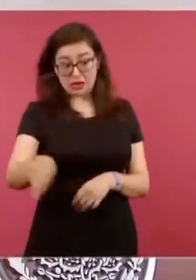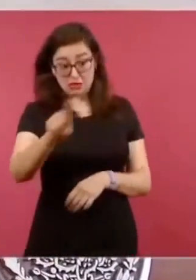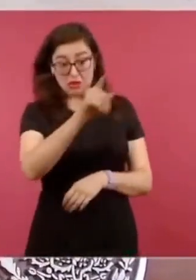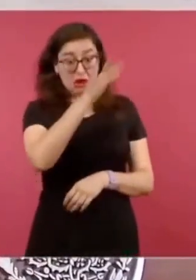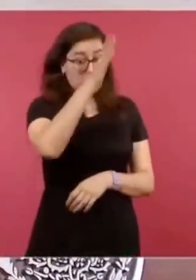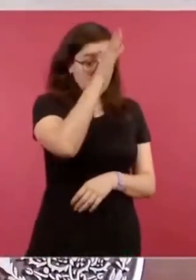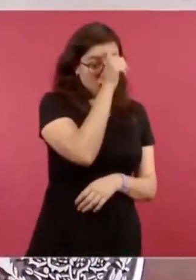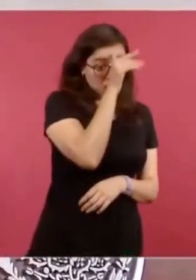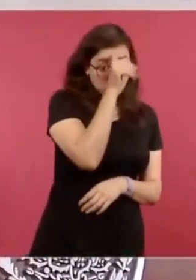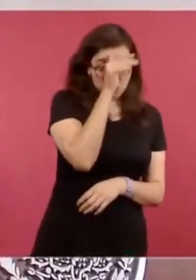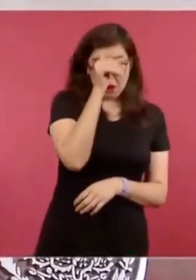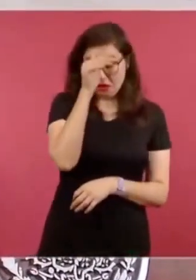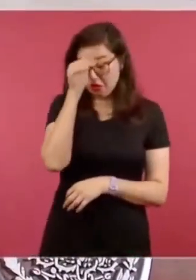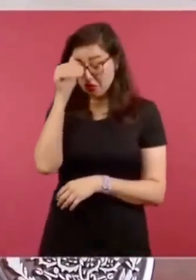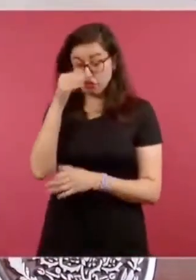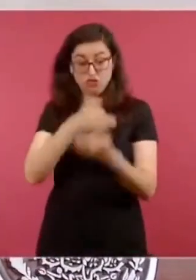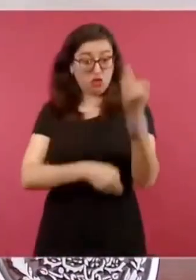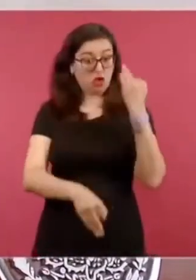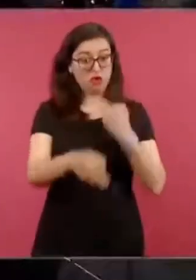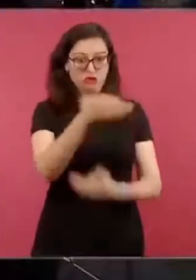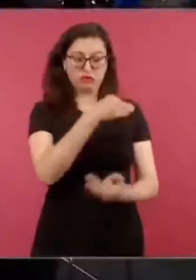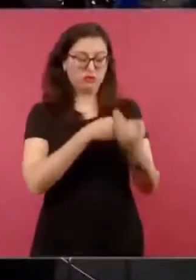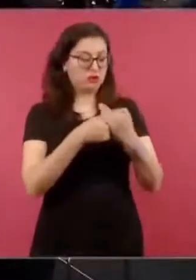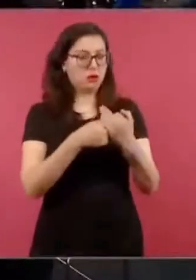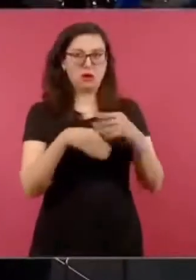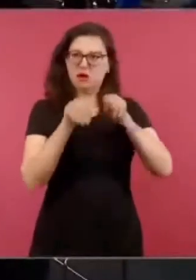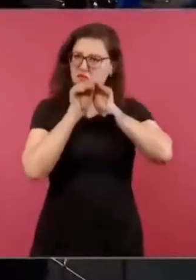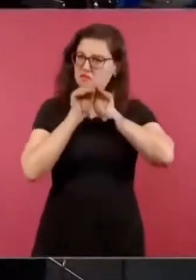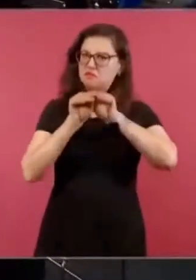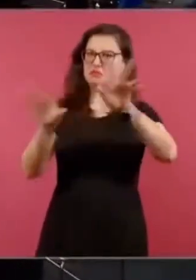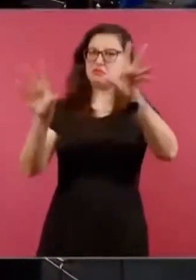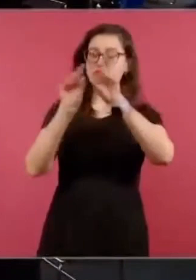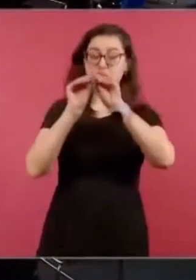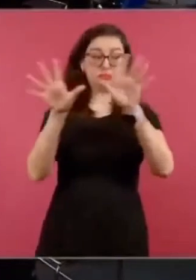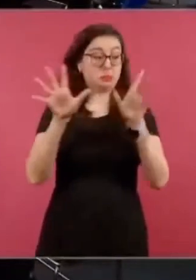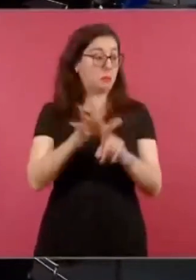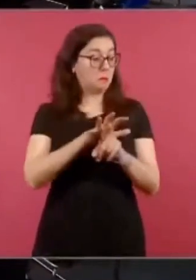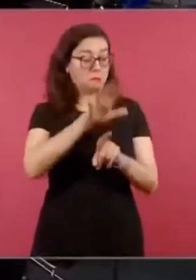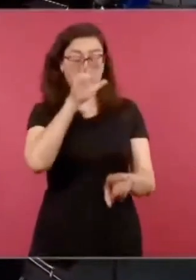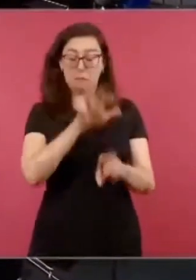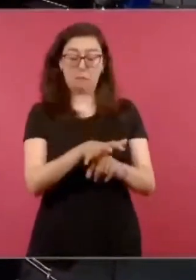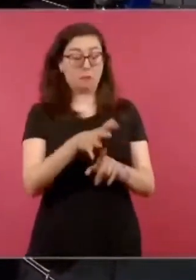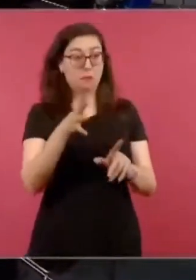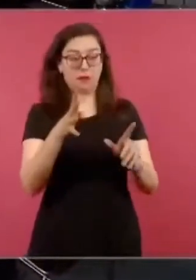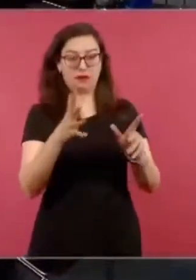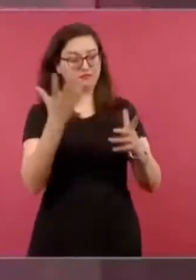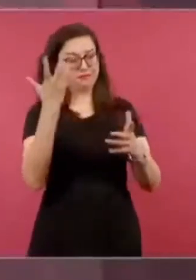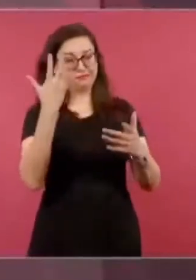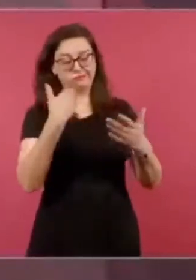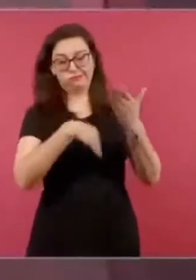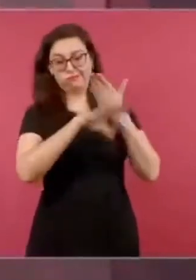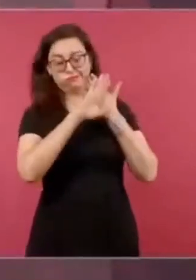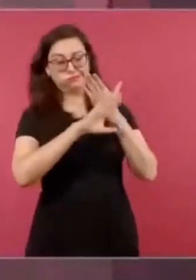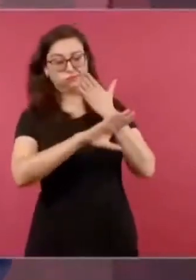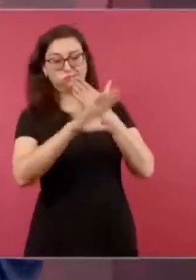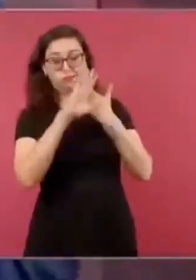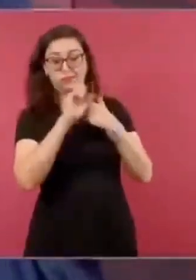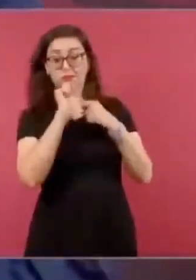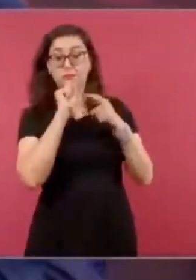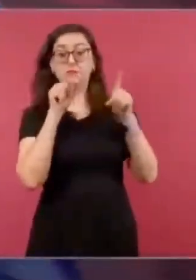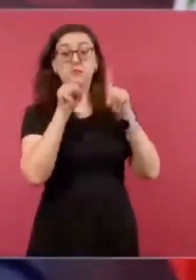que me echaron un montón, periodistas extranjeros,